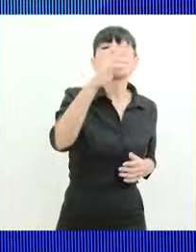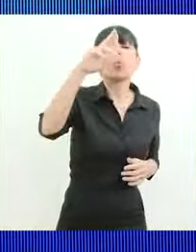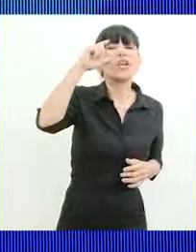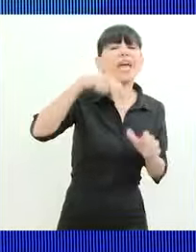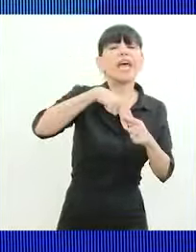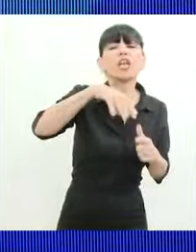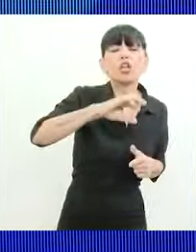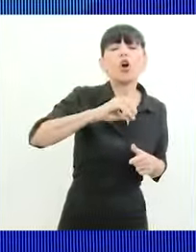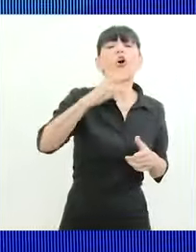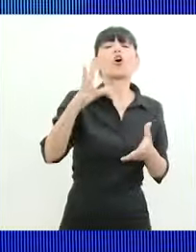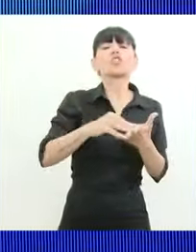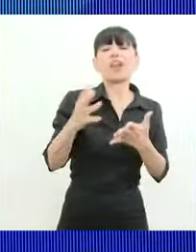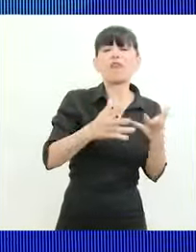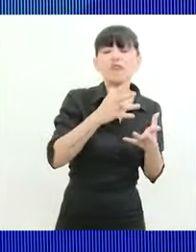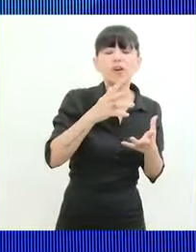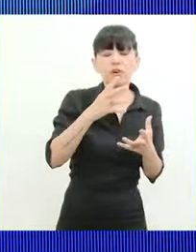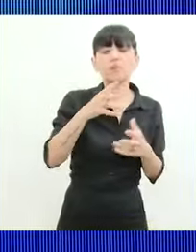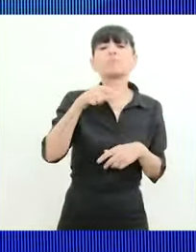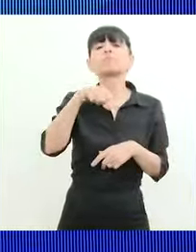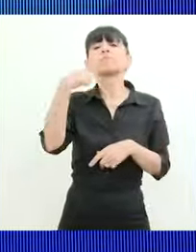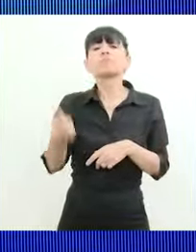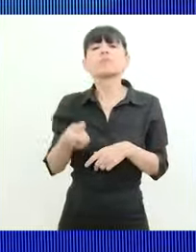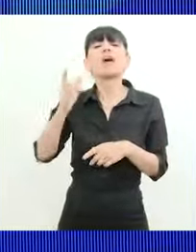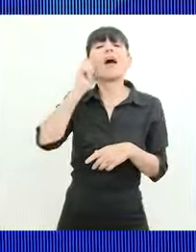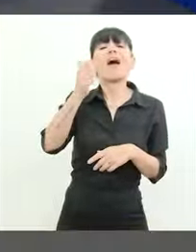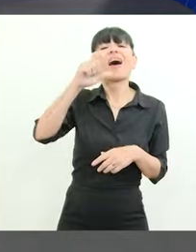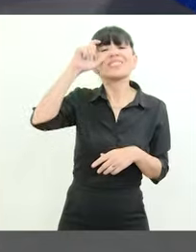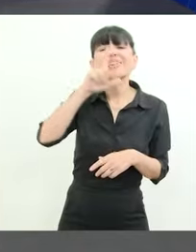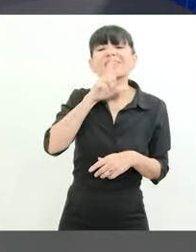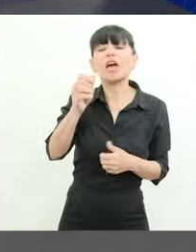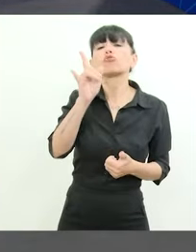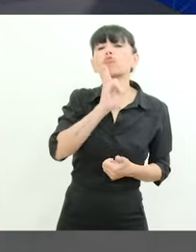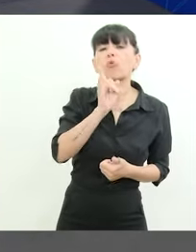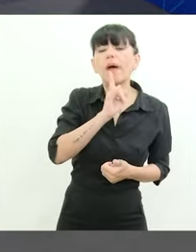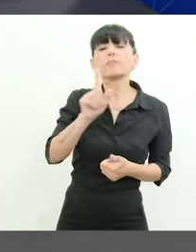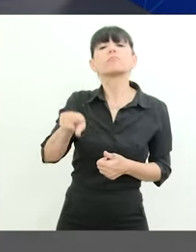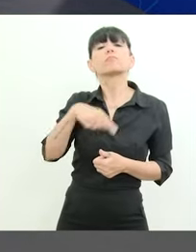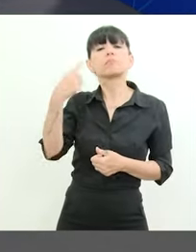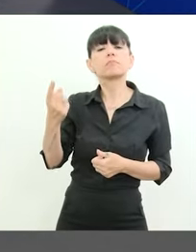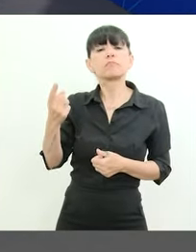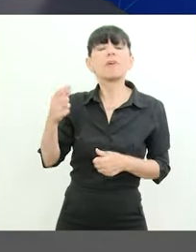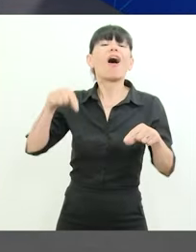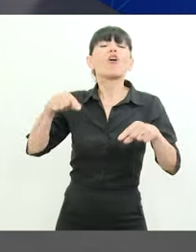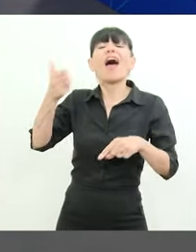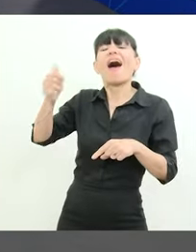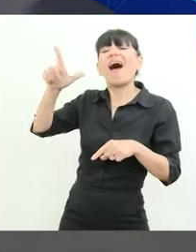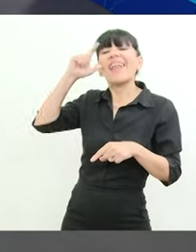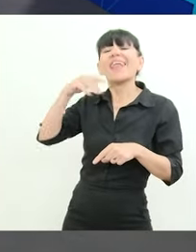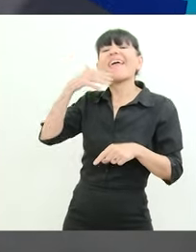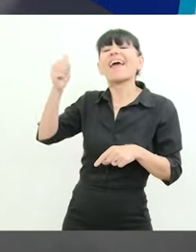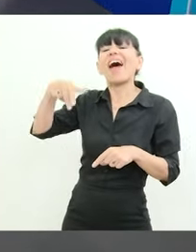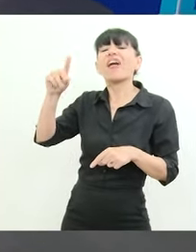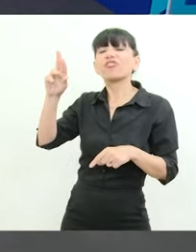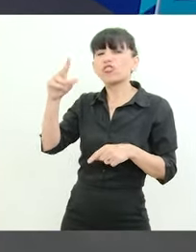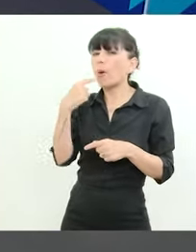de Tierra del Fuego canal 8 de Tucumán diario La Gaceta de Tucumán y Alejandro es el momento de tu pregunta uy que